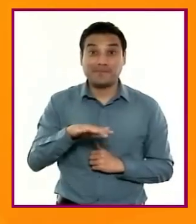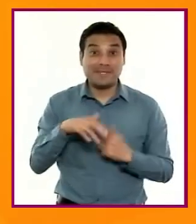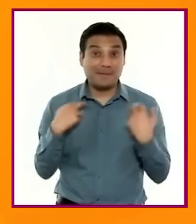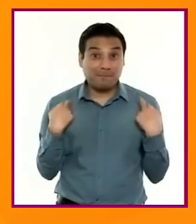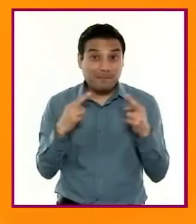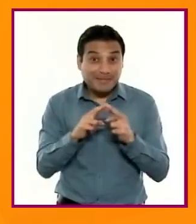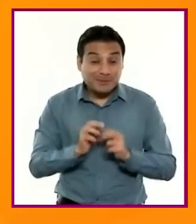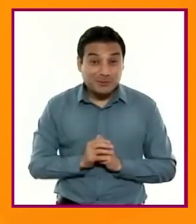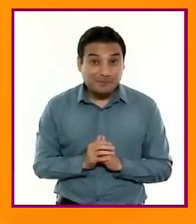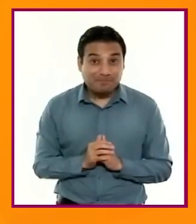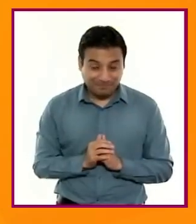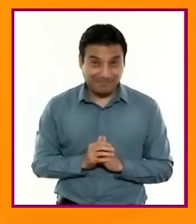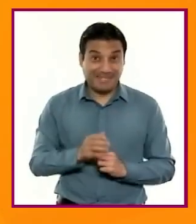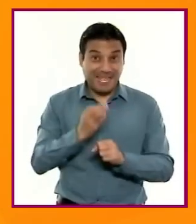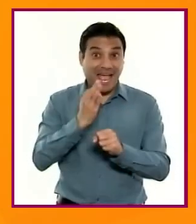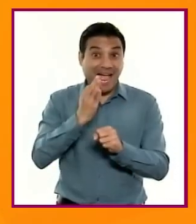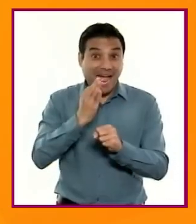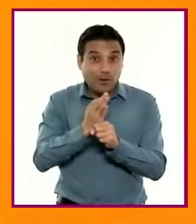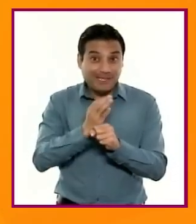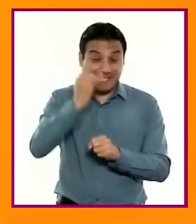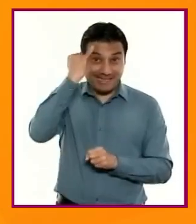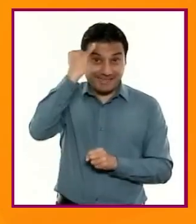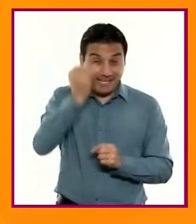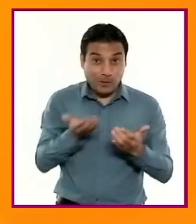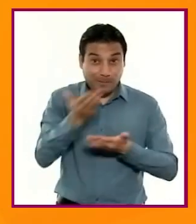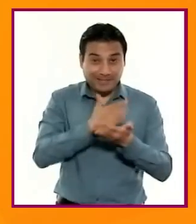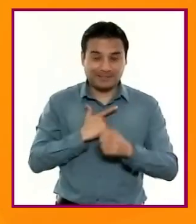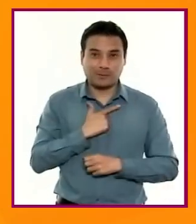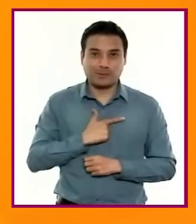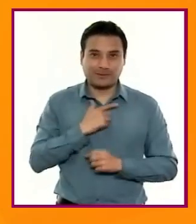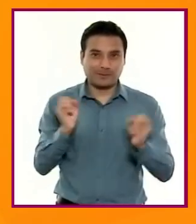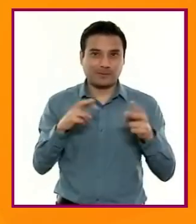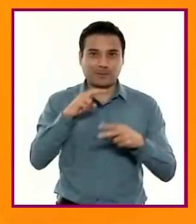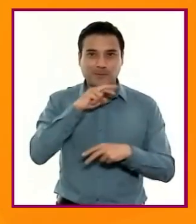ha sido un gusto compartir con ustedes estas ideas. ¡Hasta pronto!